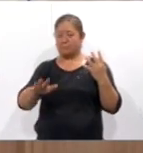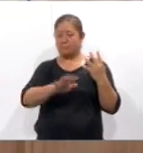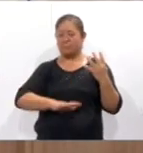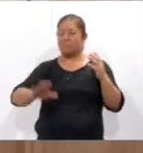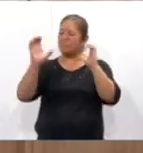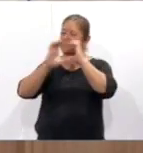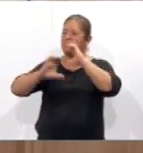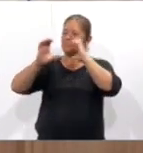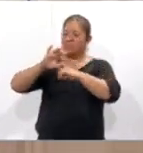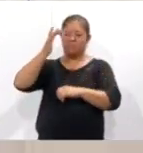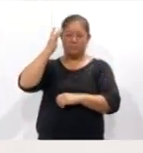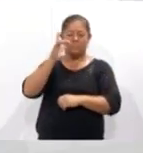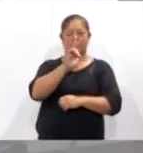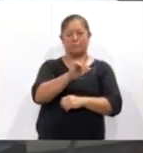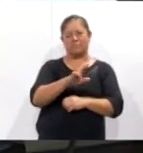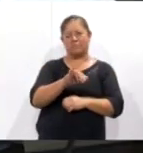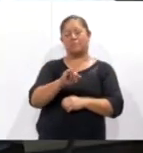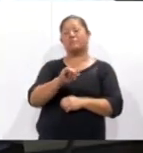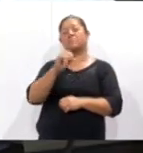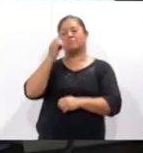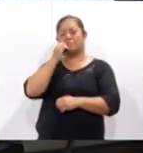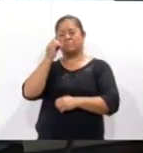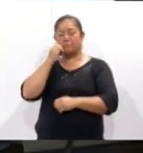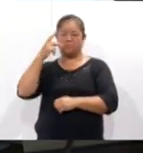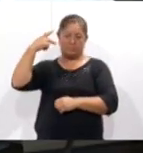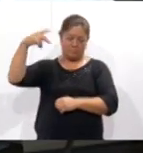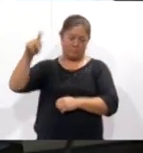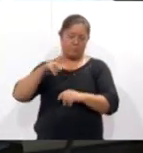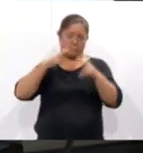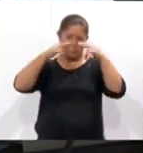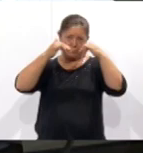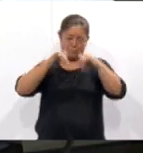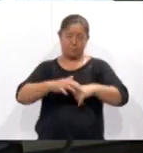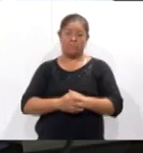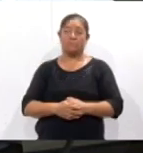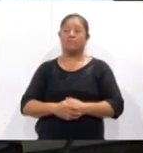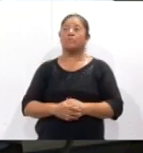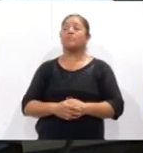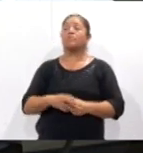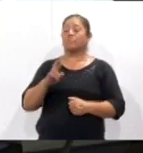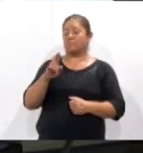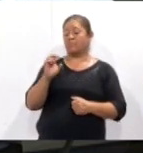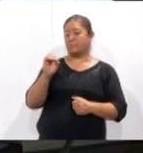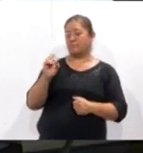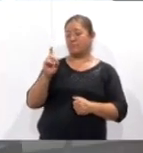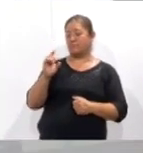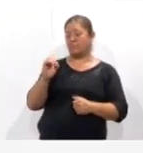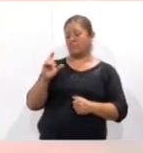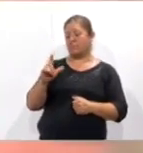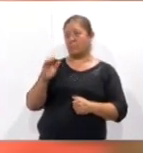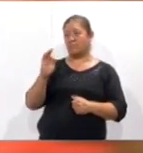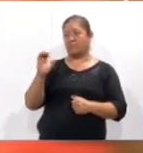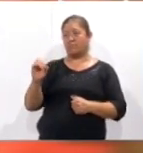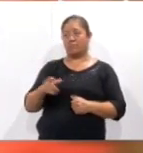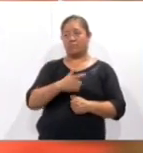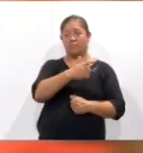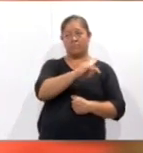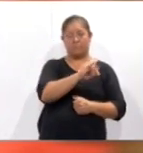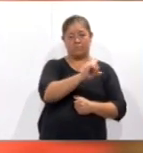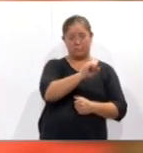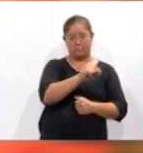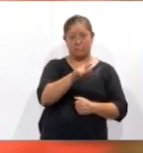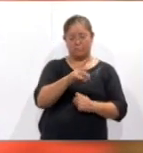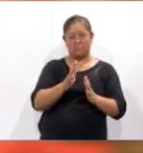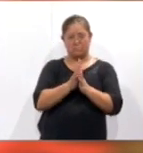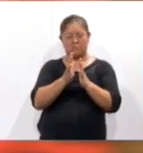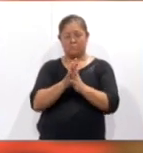de San Luis Obispo de allá de Huamantla. Briseidi y Rodolfo comentaron sobre su participación en el encuentro. Voy a participar